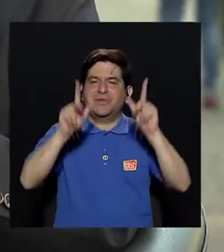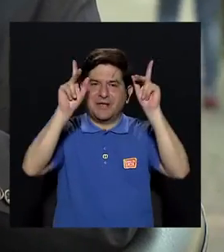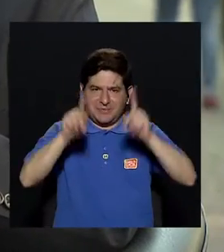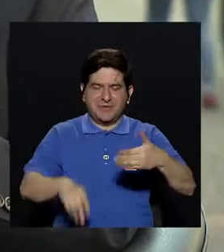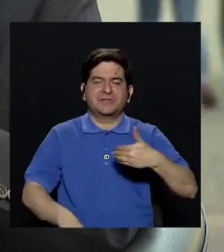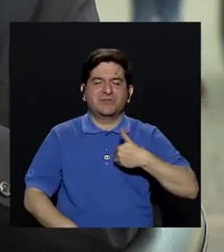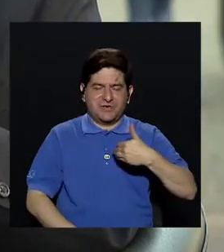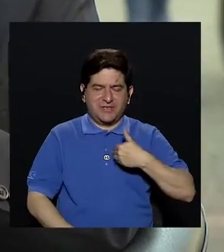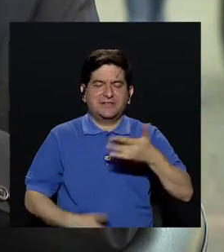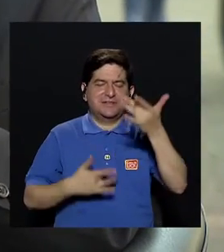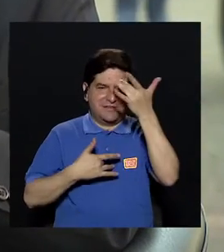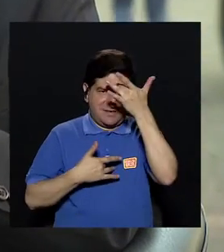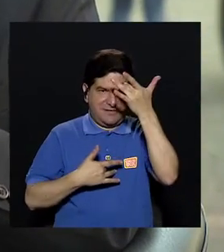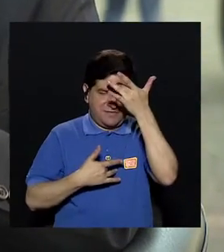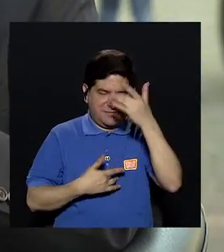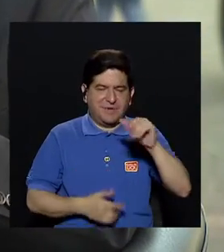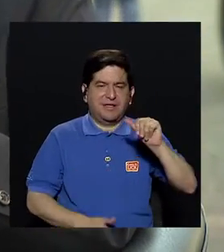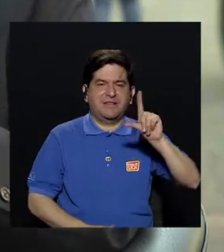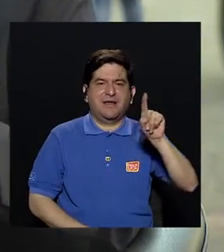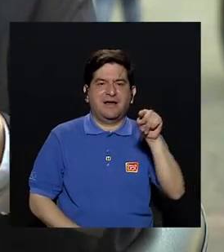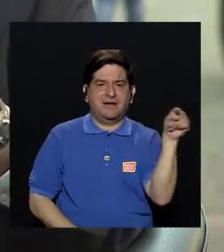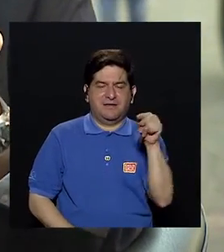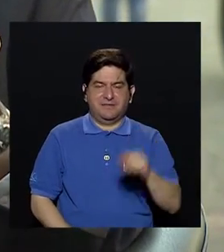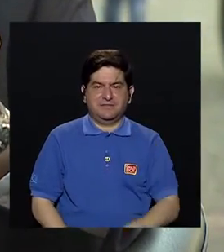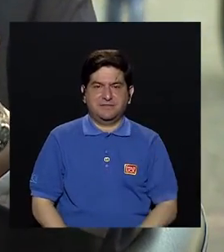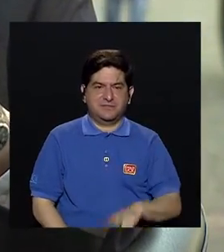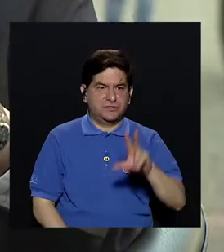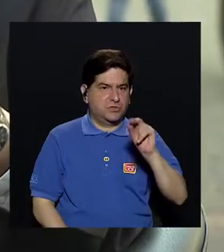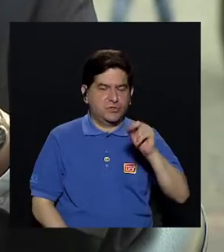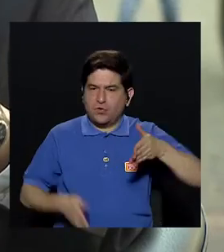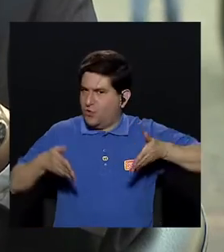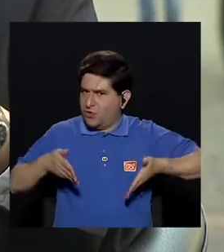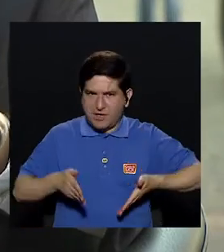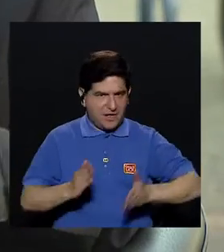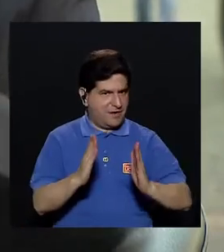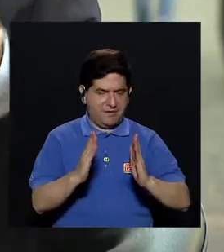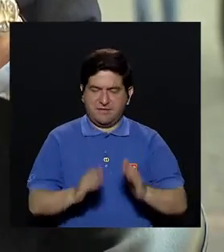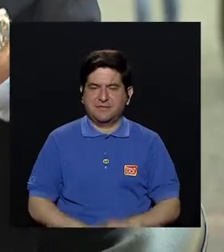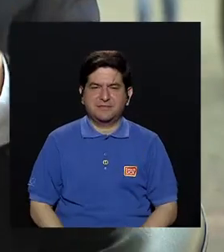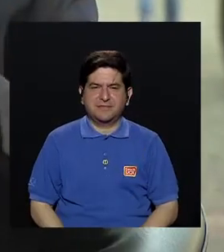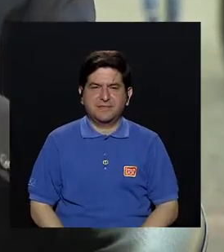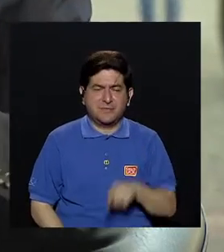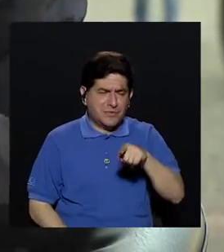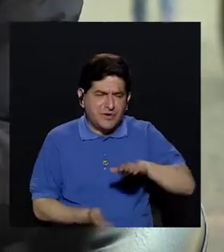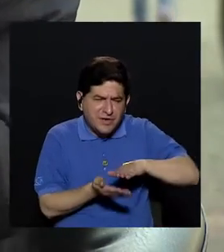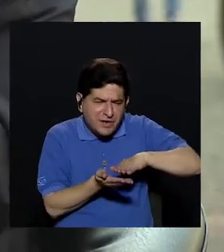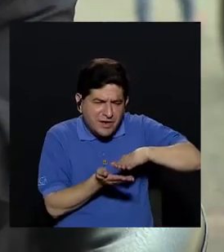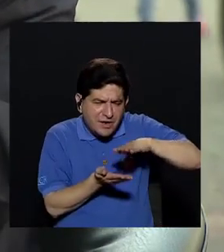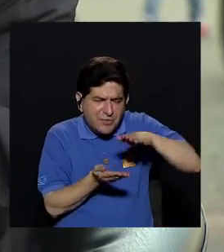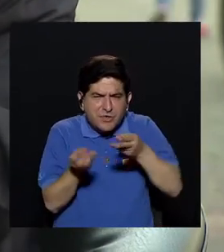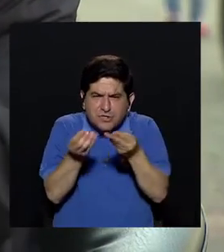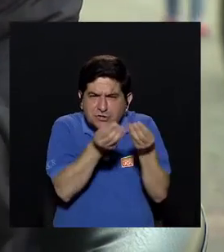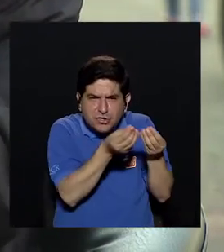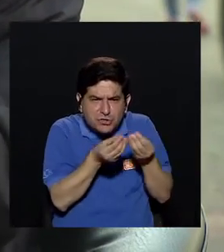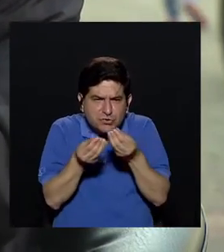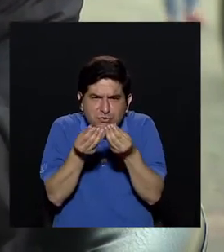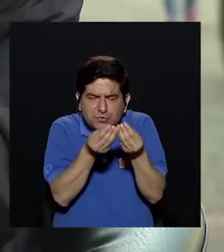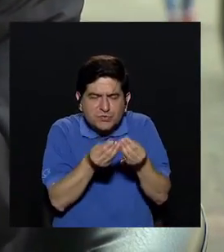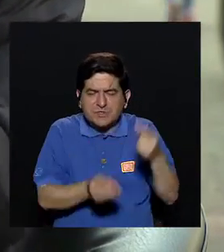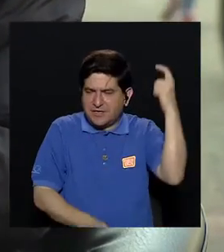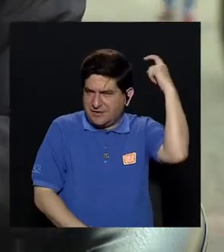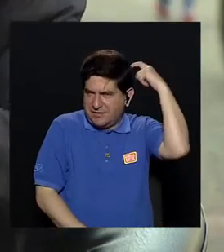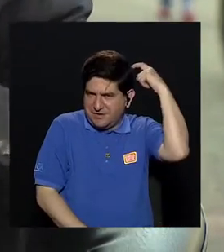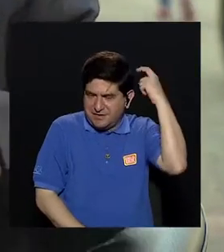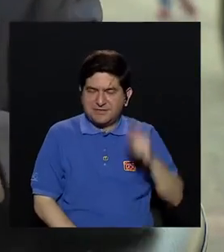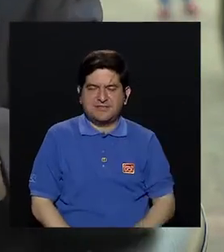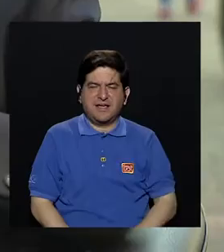le va a dar enfermedad de Alzheimer. No aparece del nacimiento, porque la acumulación de estas sustancias de desecho